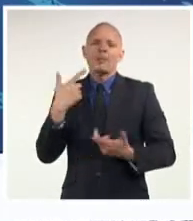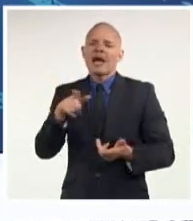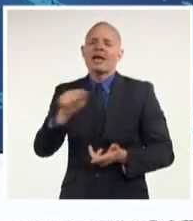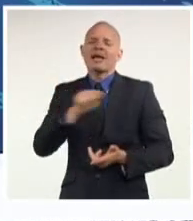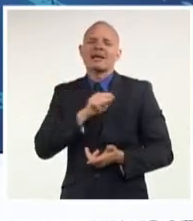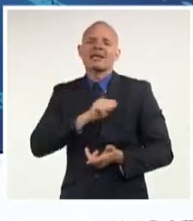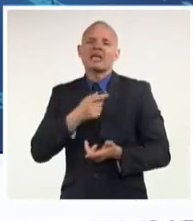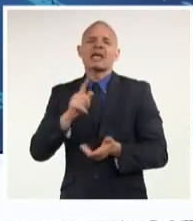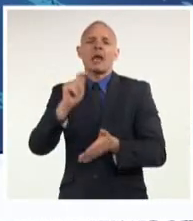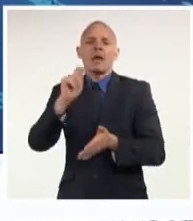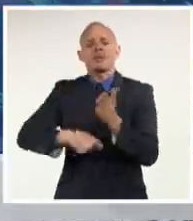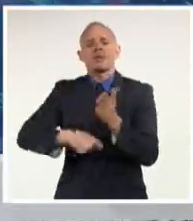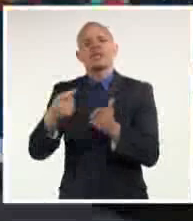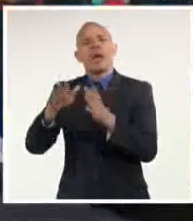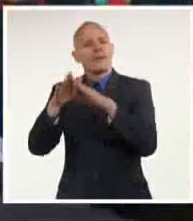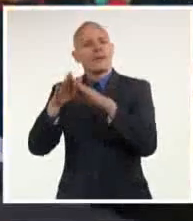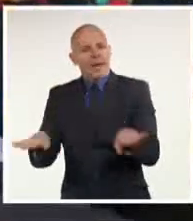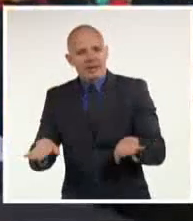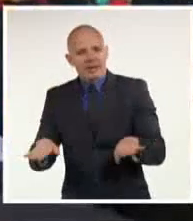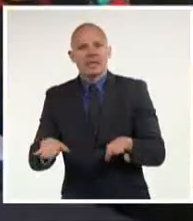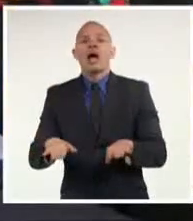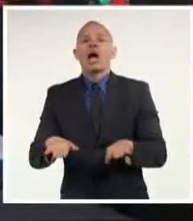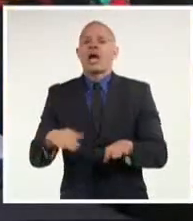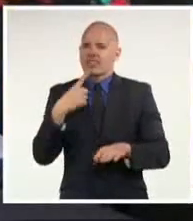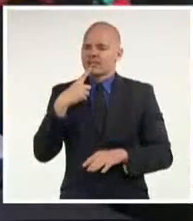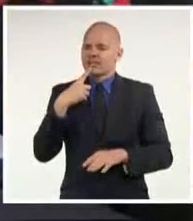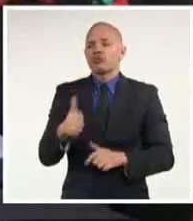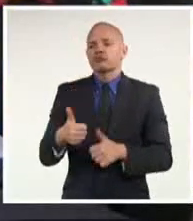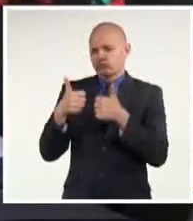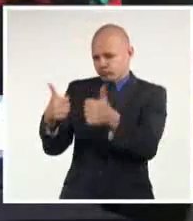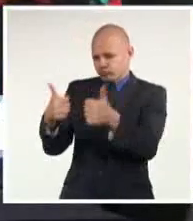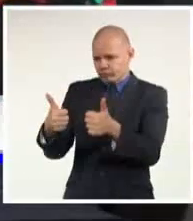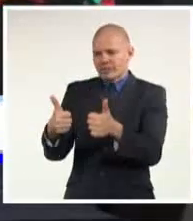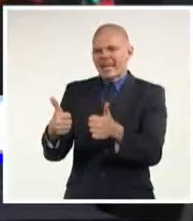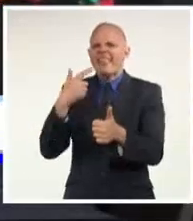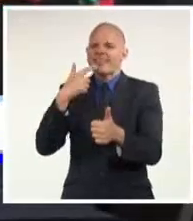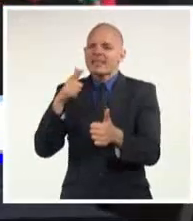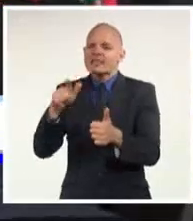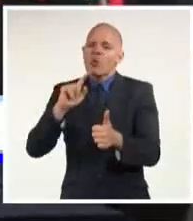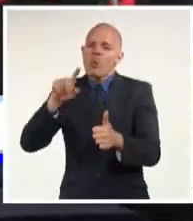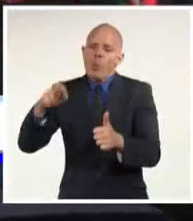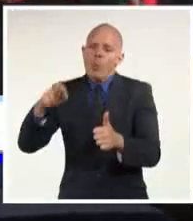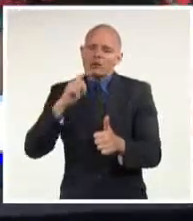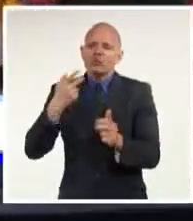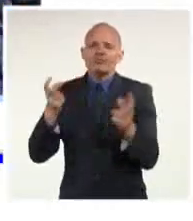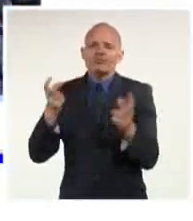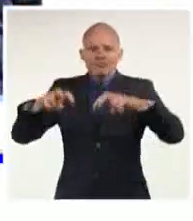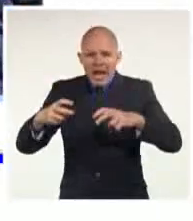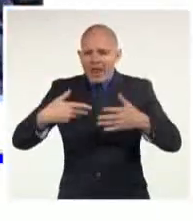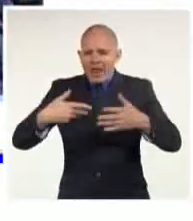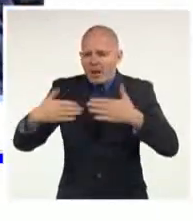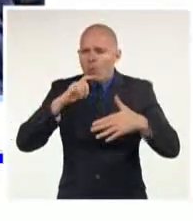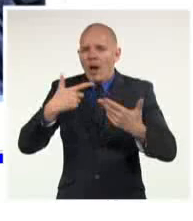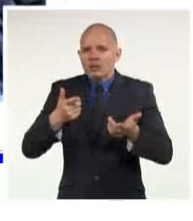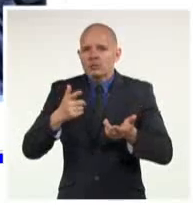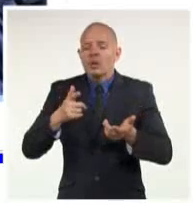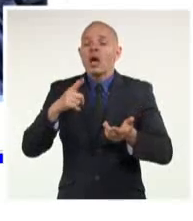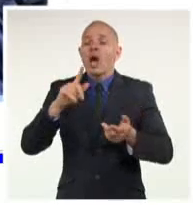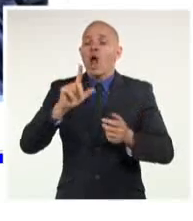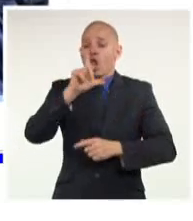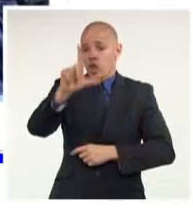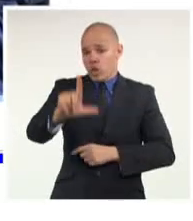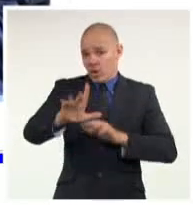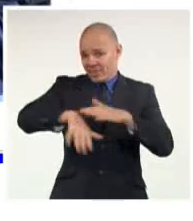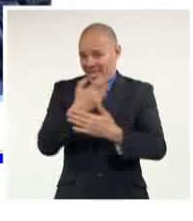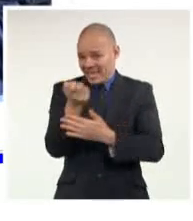representantes de ambas partes anunciaron que el diálogo que comenzaron será retomado en México el lunes 13 de febrero. Esperan iniciar un